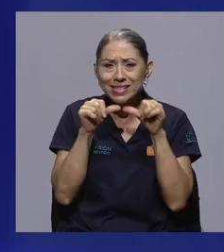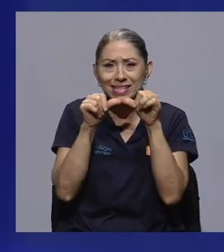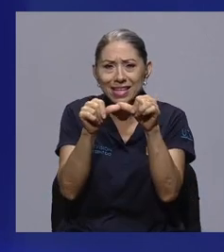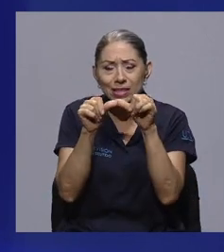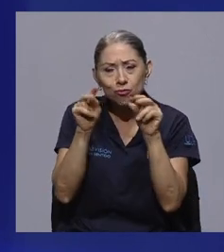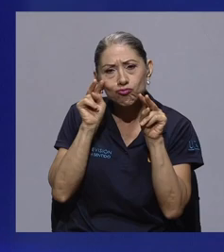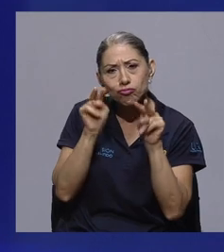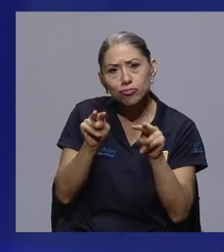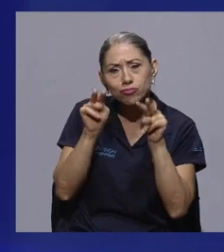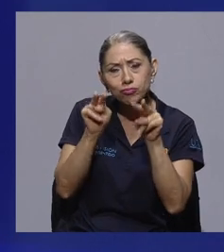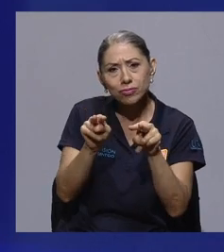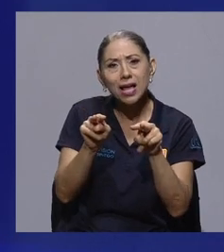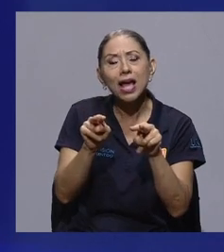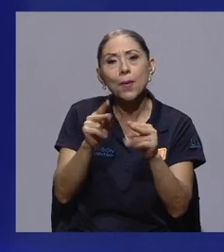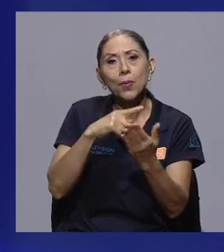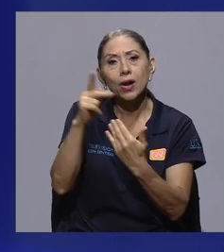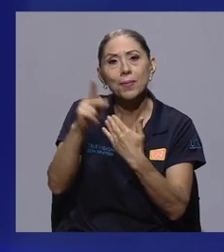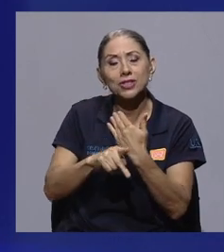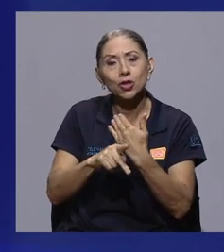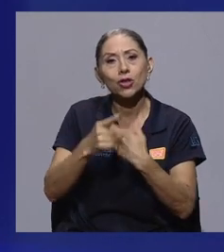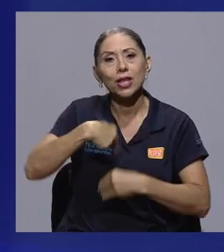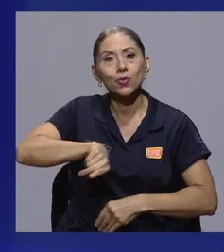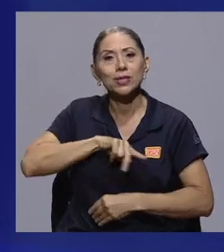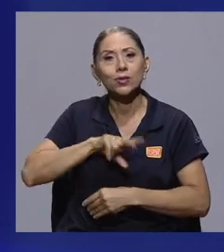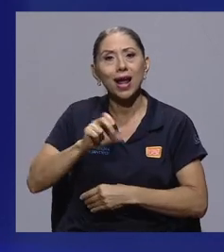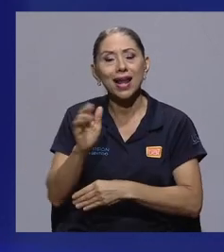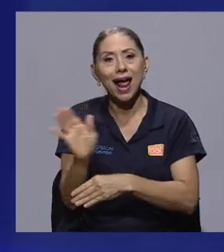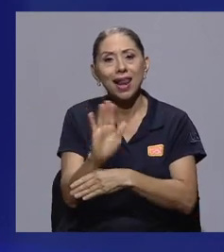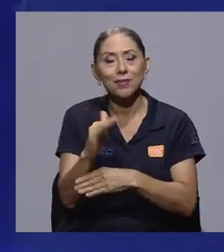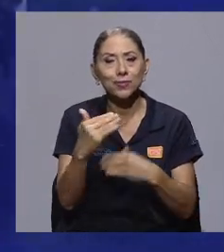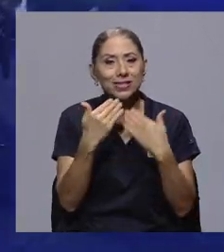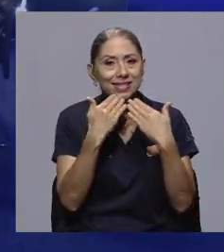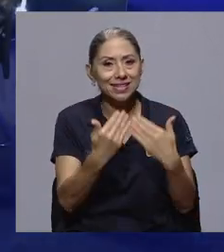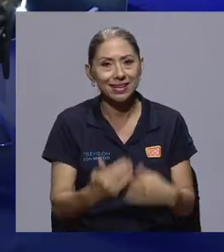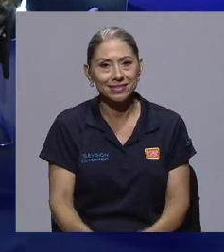y sintonizados a la programación de nuestro canal. Muchas gracias.